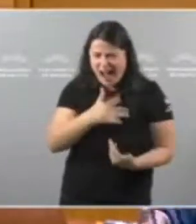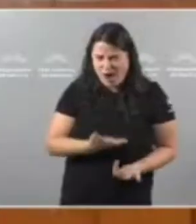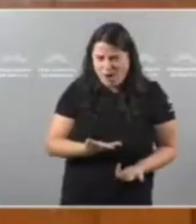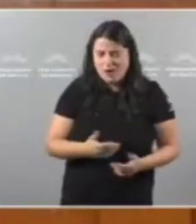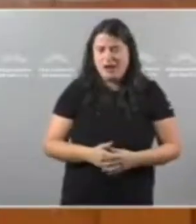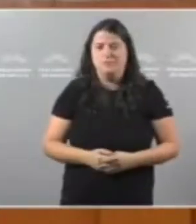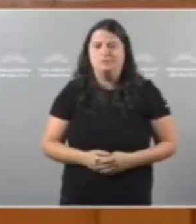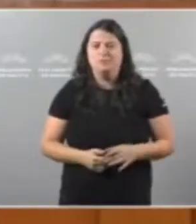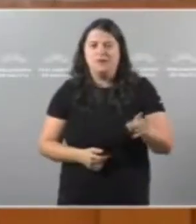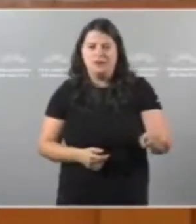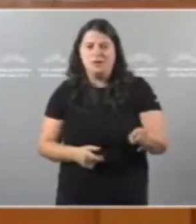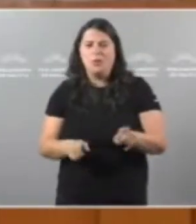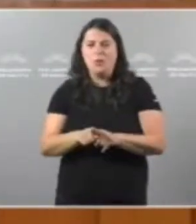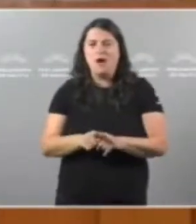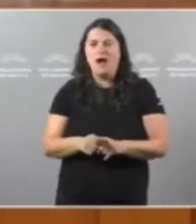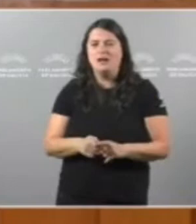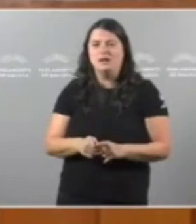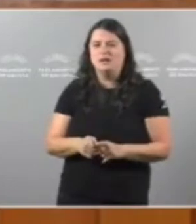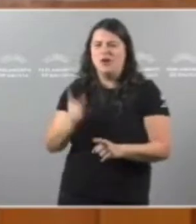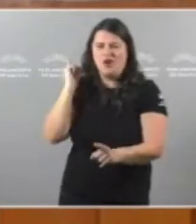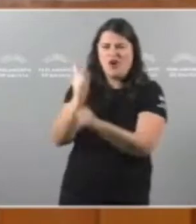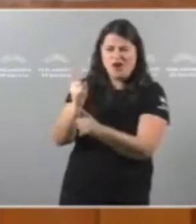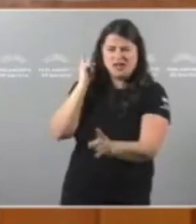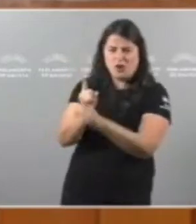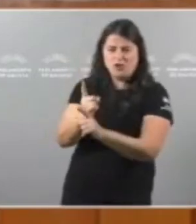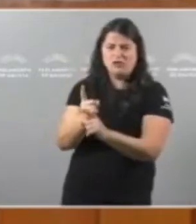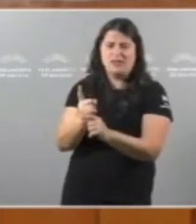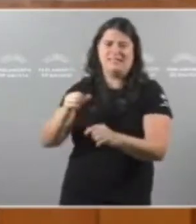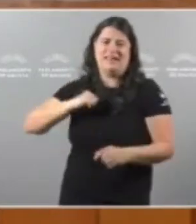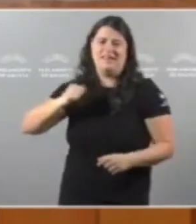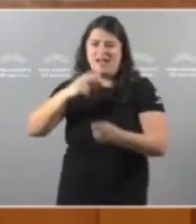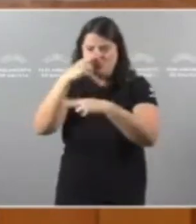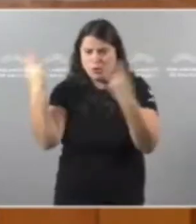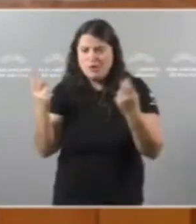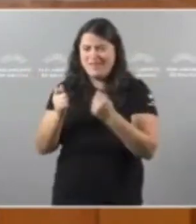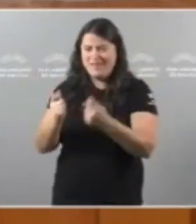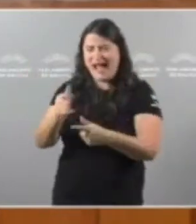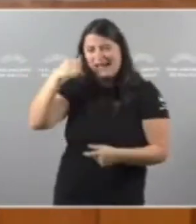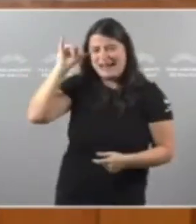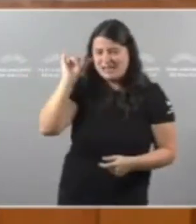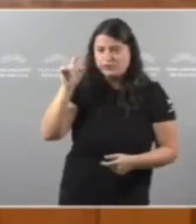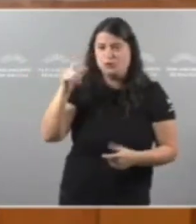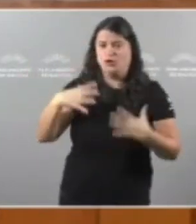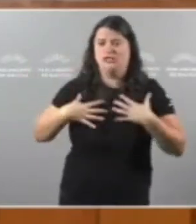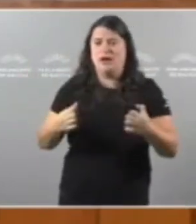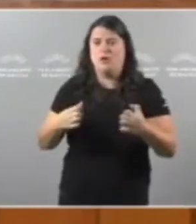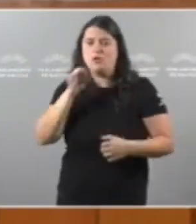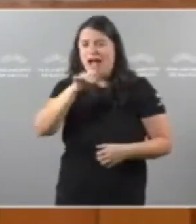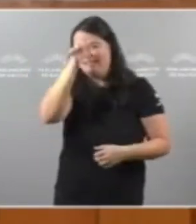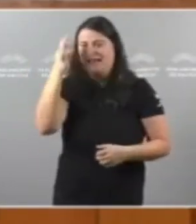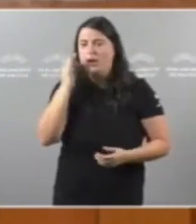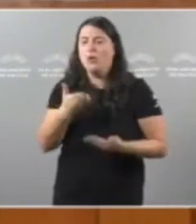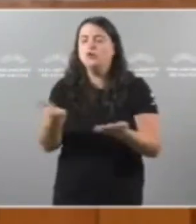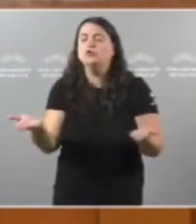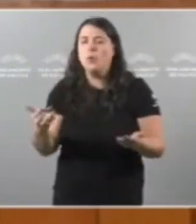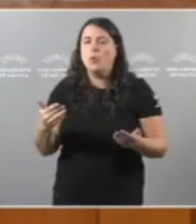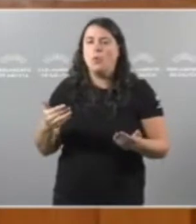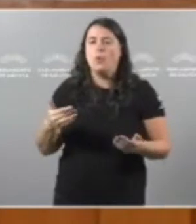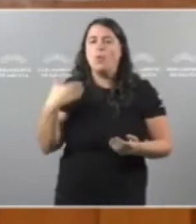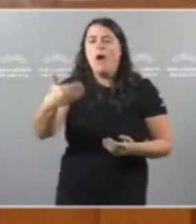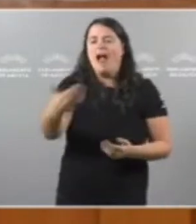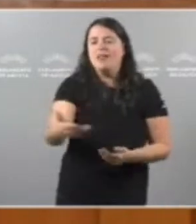cando deixar de atacar a sanidade pública E poñer en risco a saúde dos galegos e das galegas Cando?